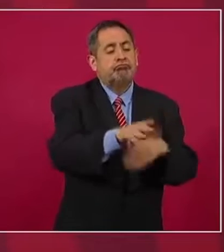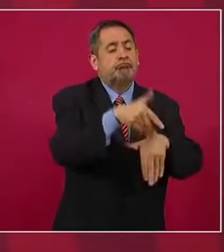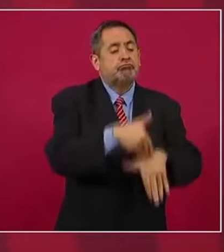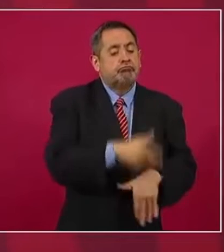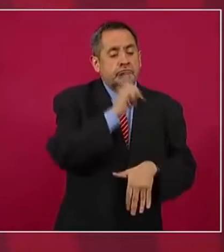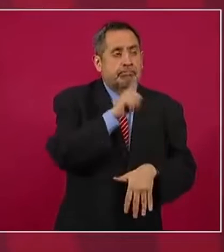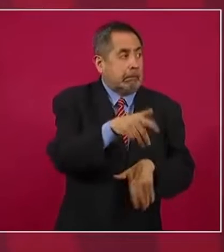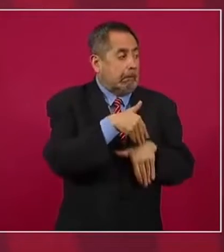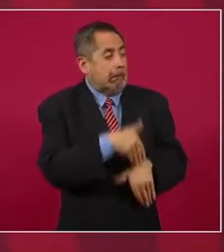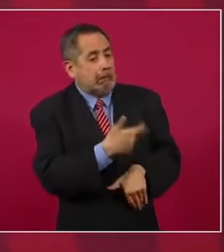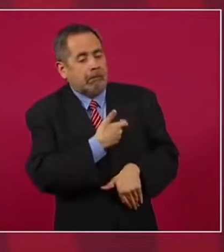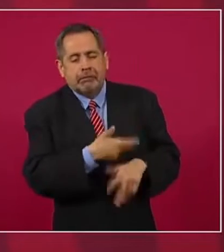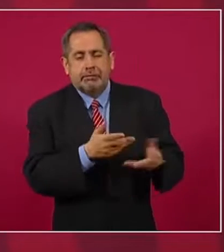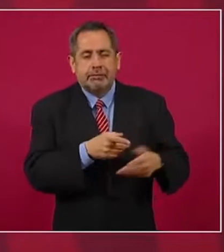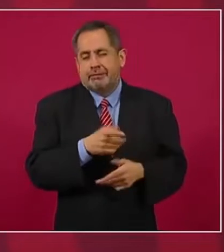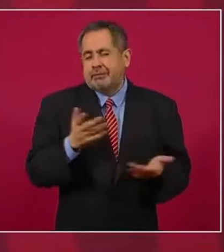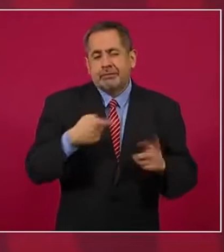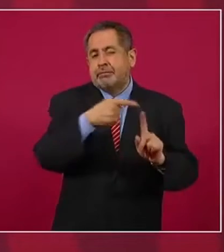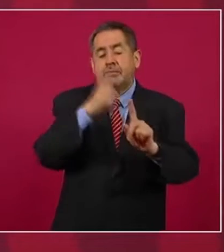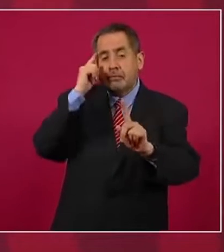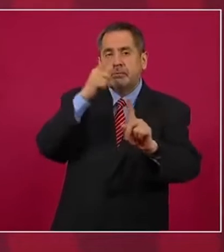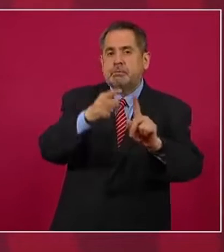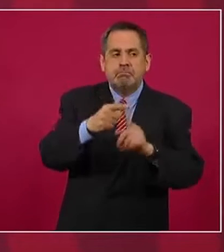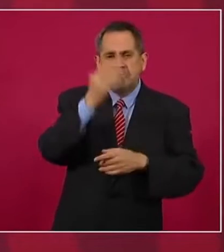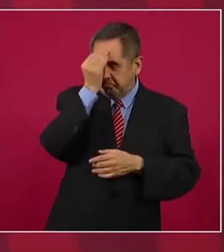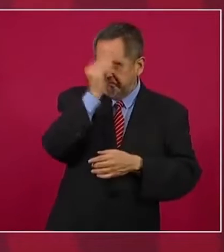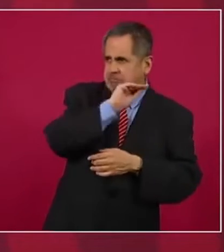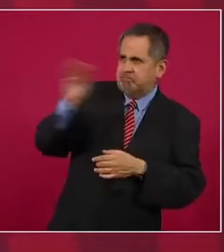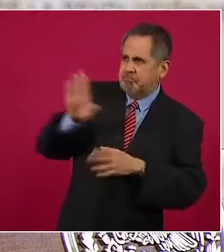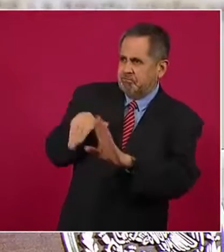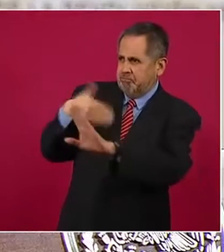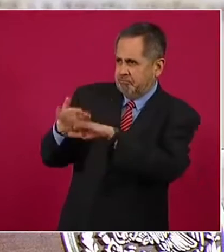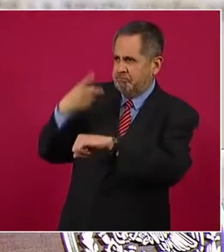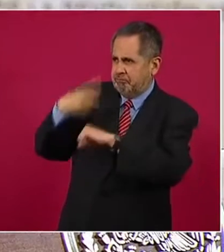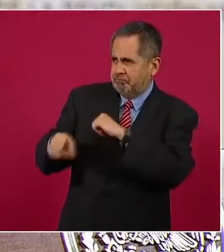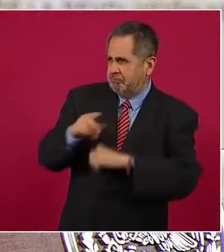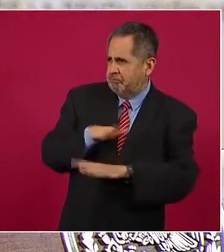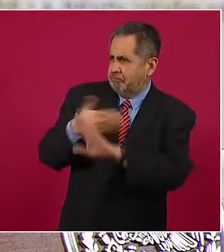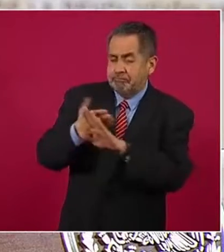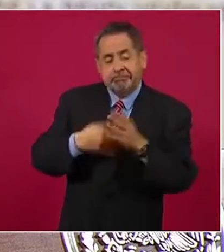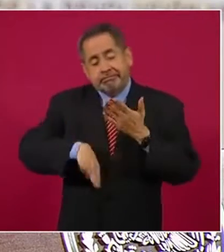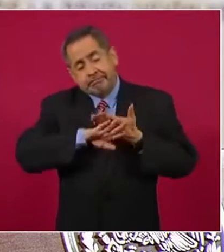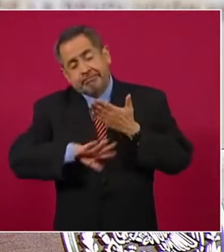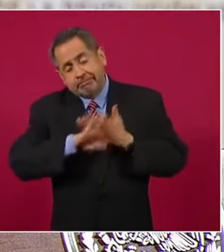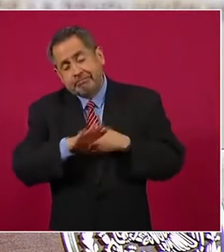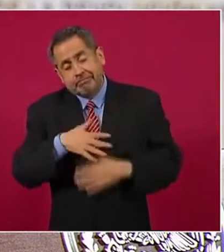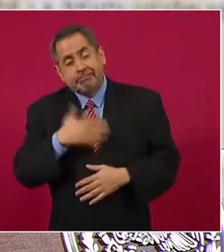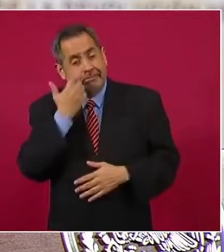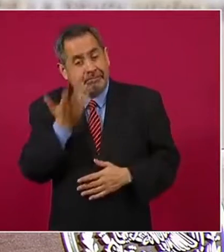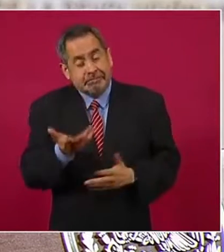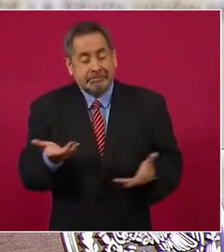El propósito es dañarnos el que puedan